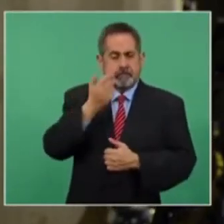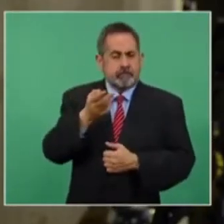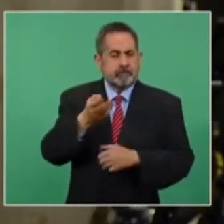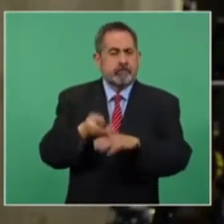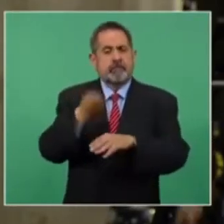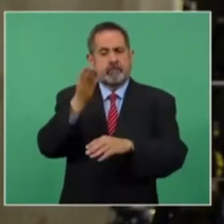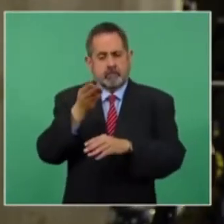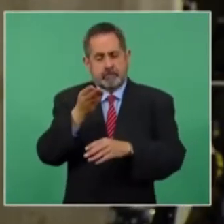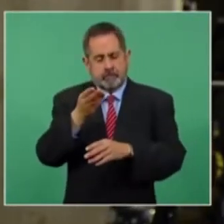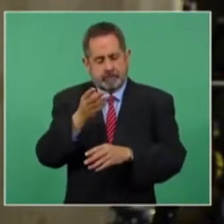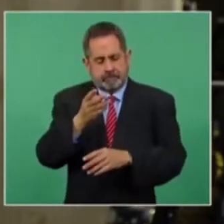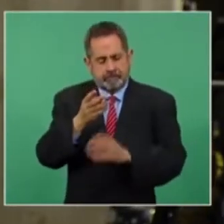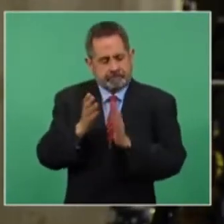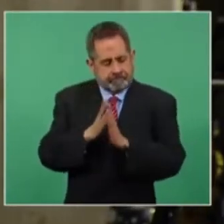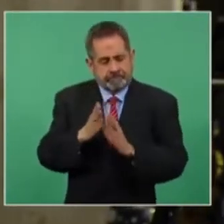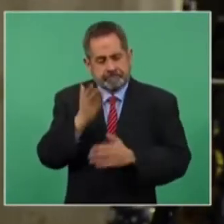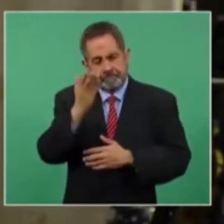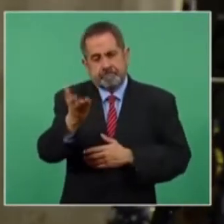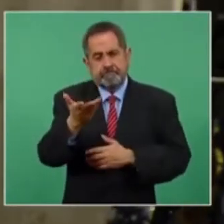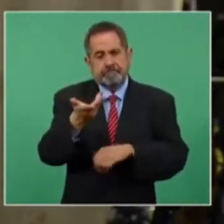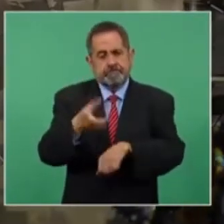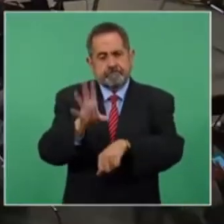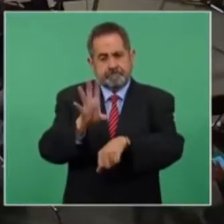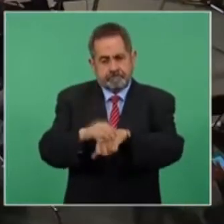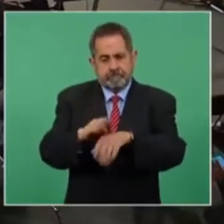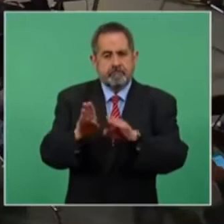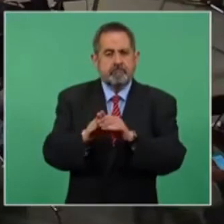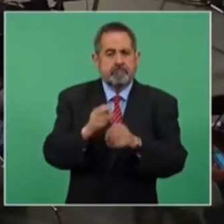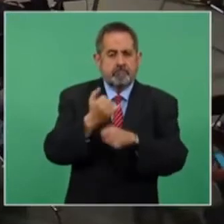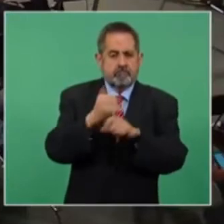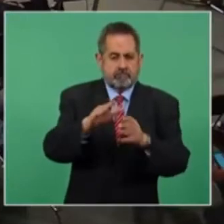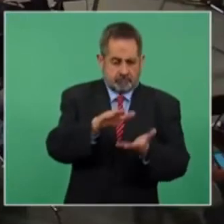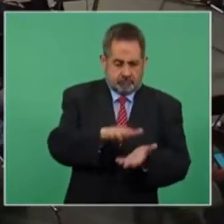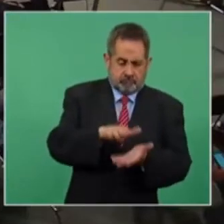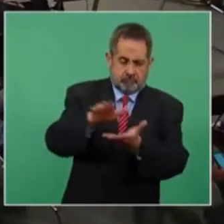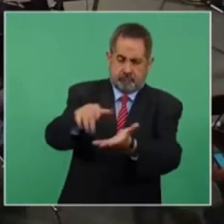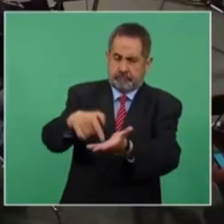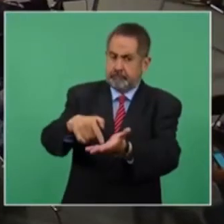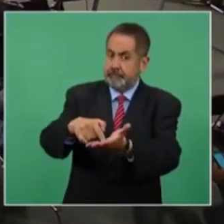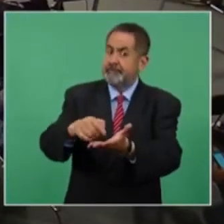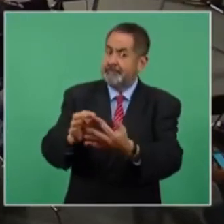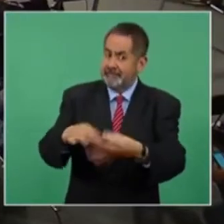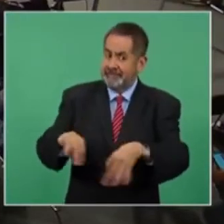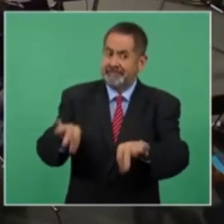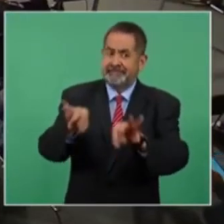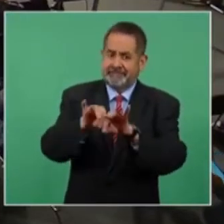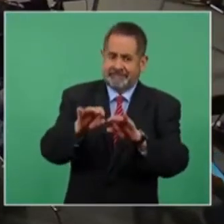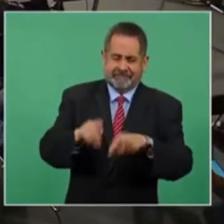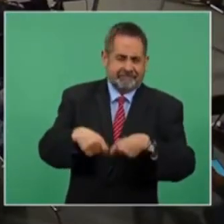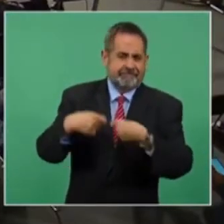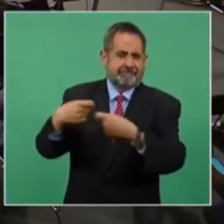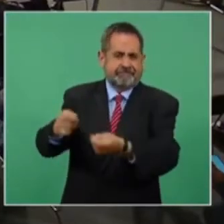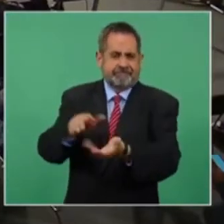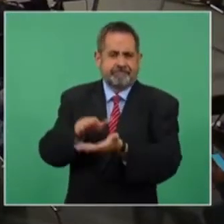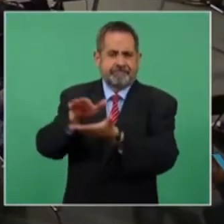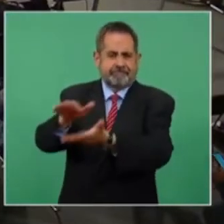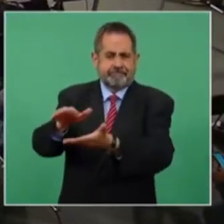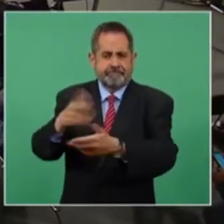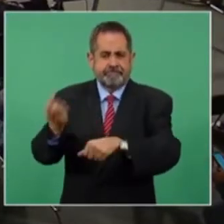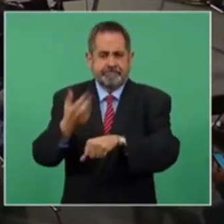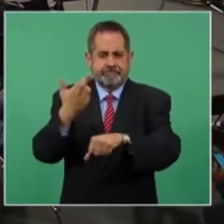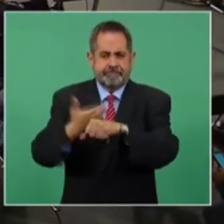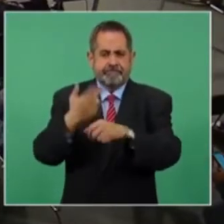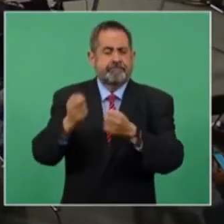manera muy considerada, me permitiera entregar información sensible a los integrantes secretarios del